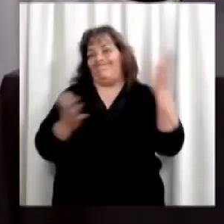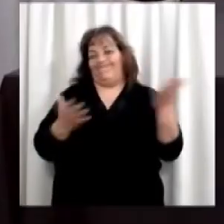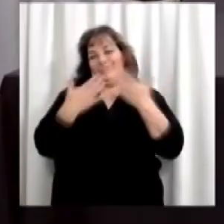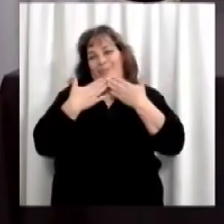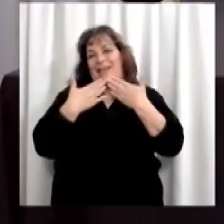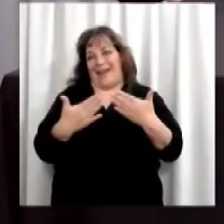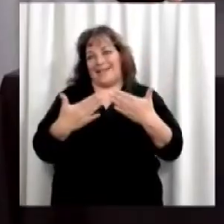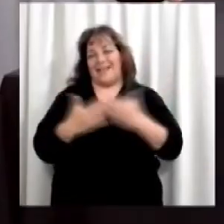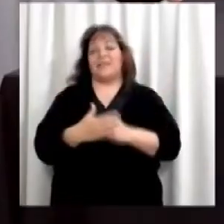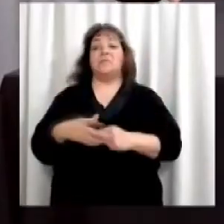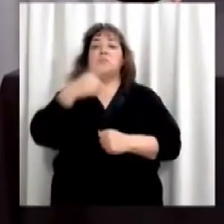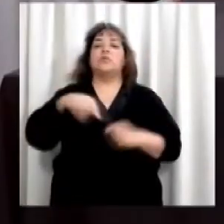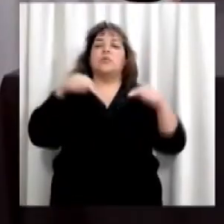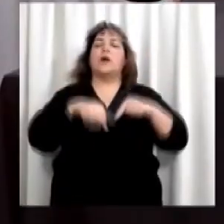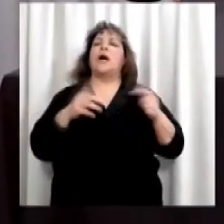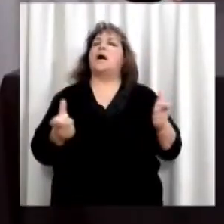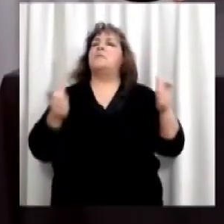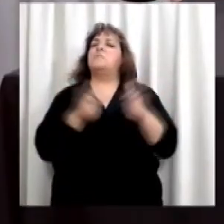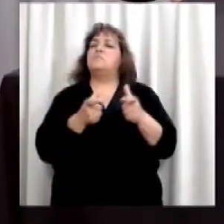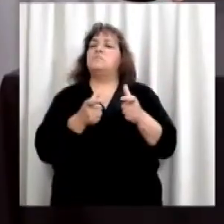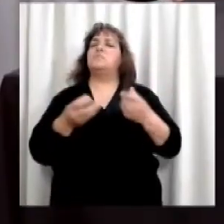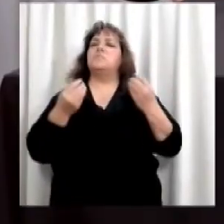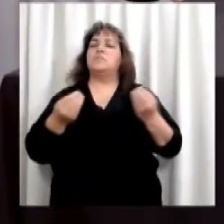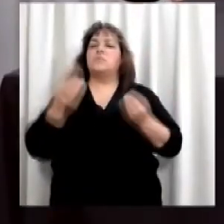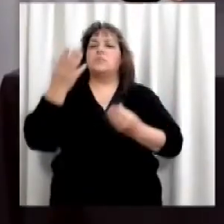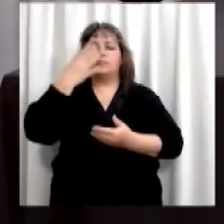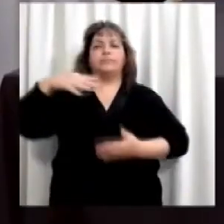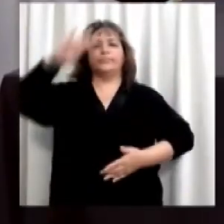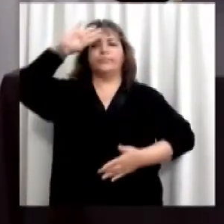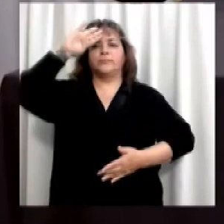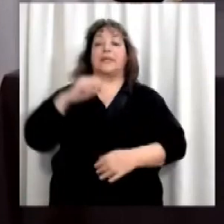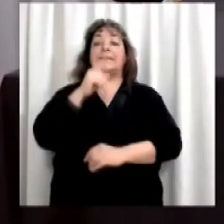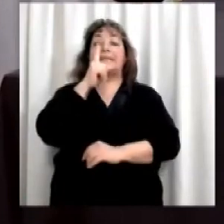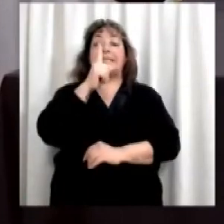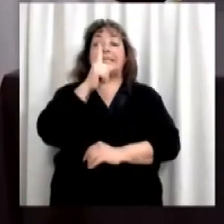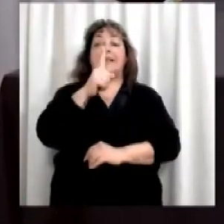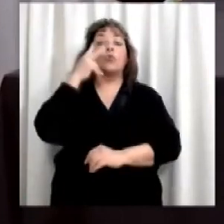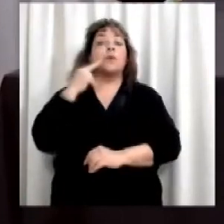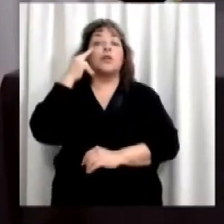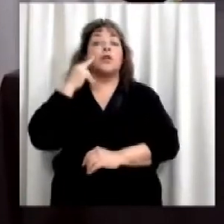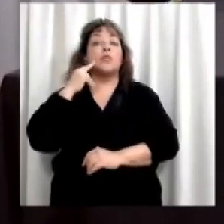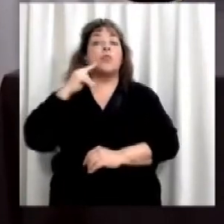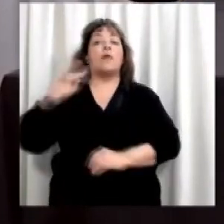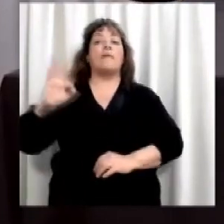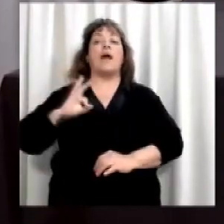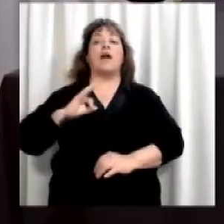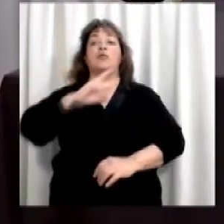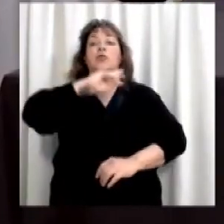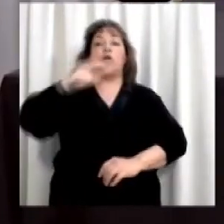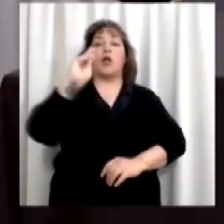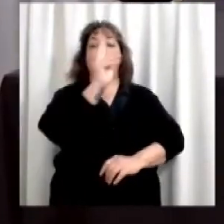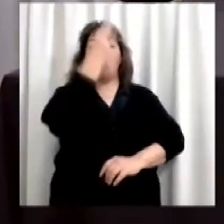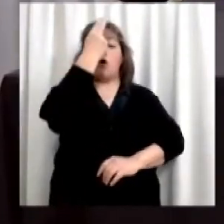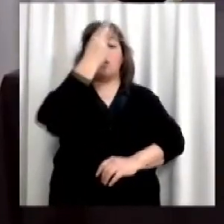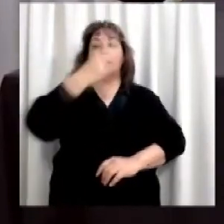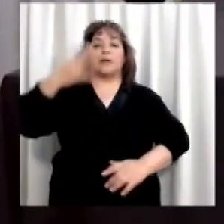Estamos acá reunidos en conmemoración a los 199 años de la muerte de nuestro general Martín Miguel de